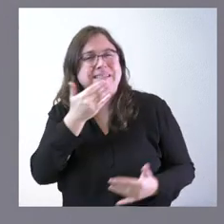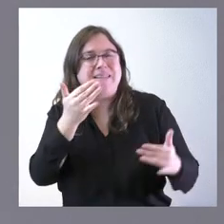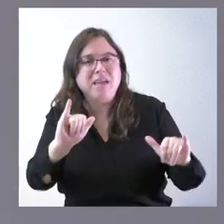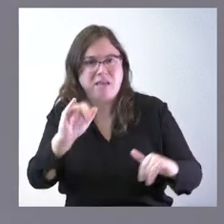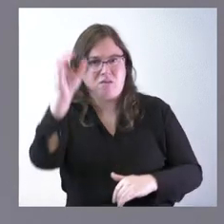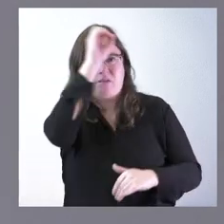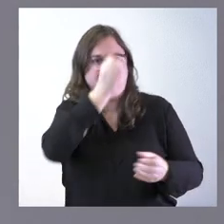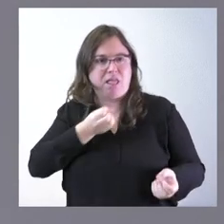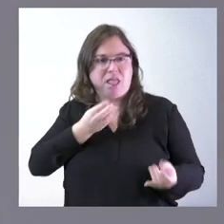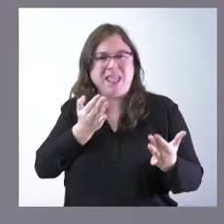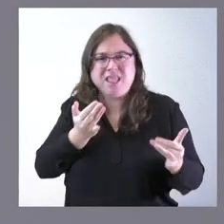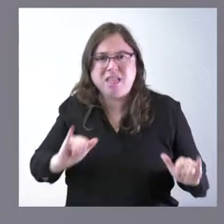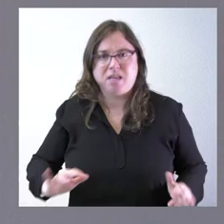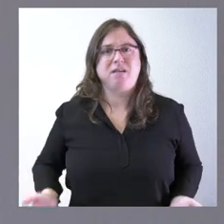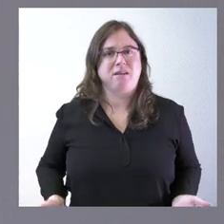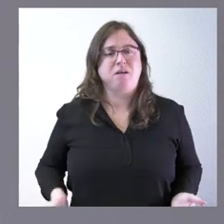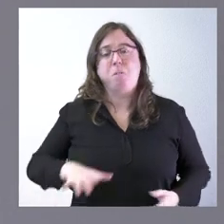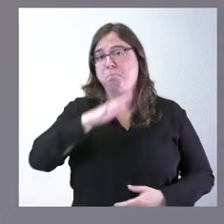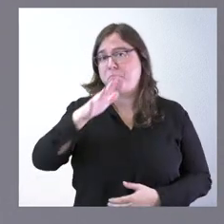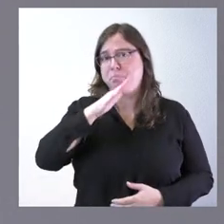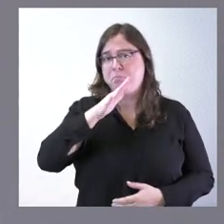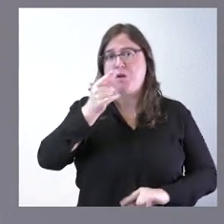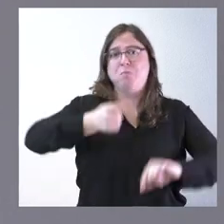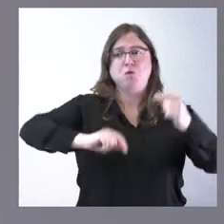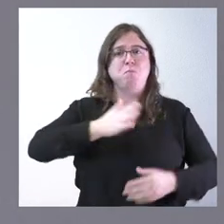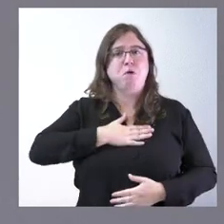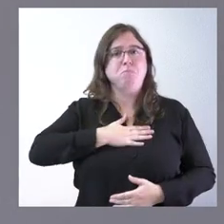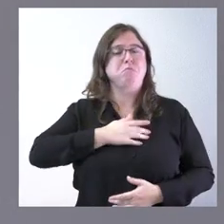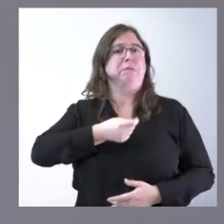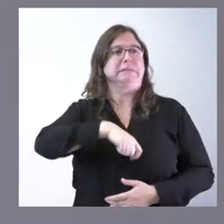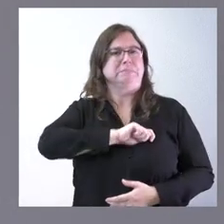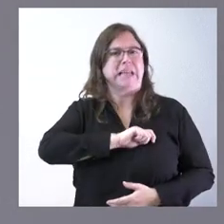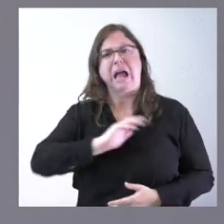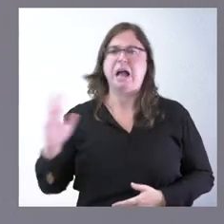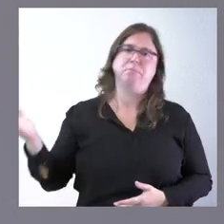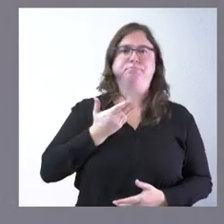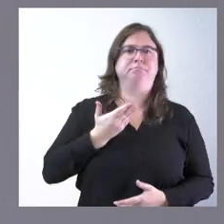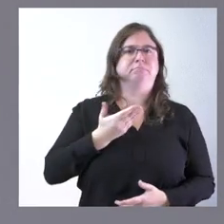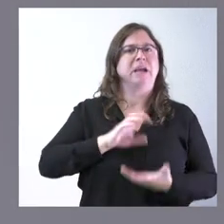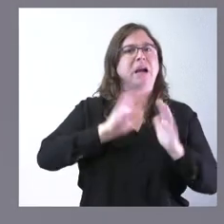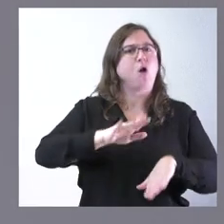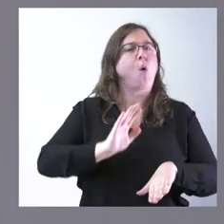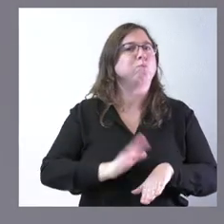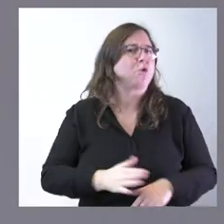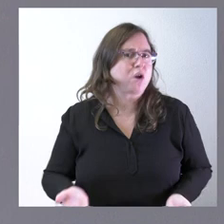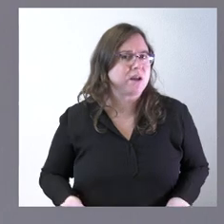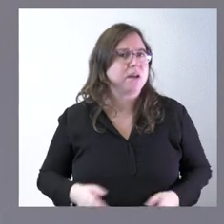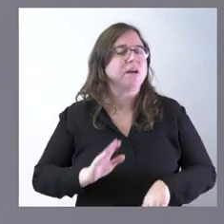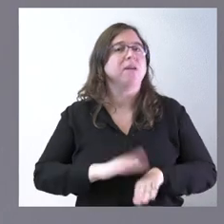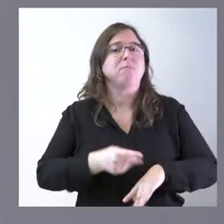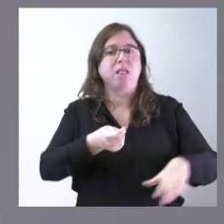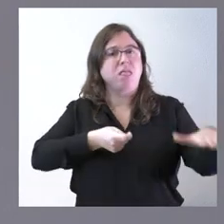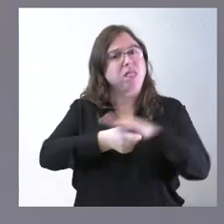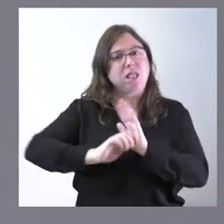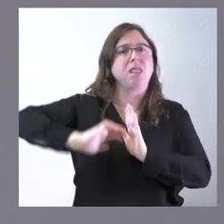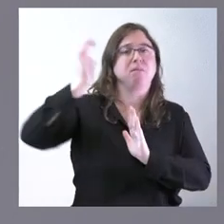de por qué los presupuestos del Estado castigan a Castilla y León con una reducción de las inversiones que es